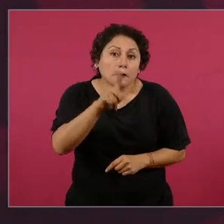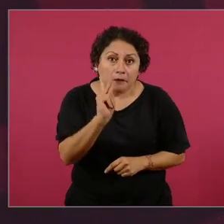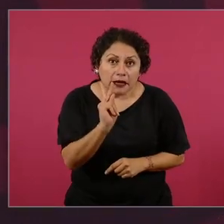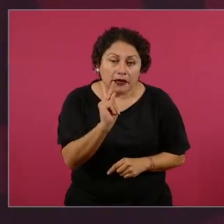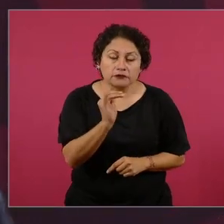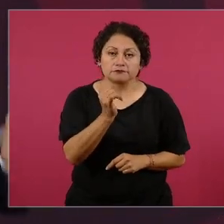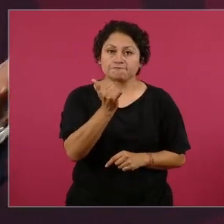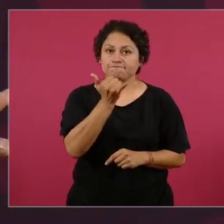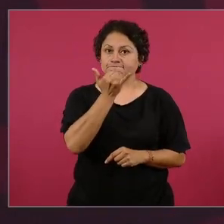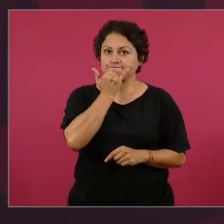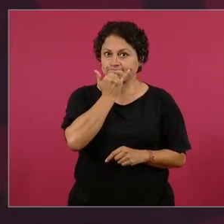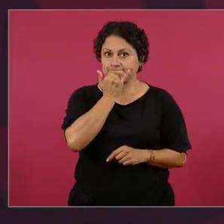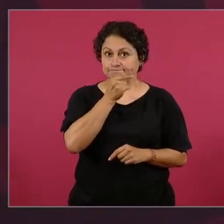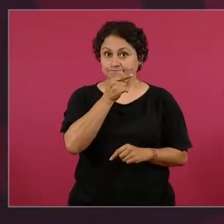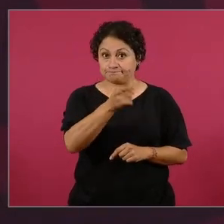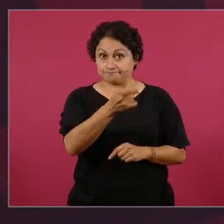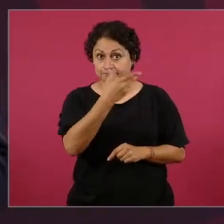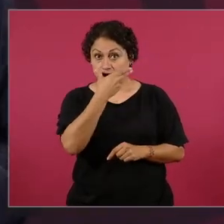que él